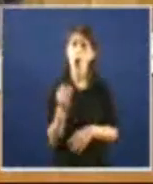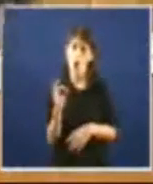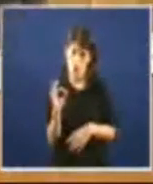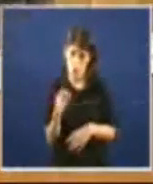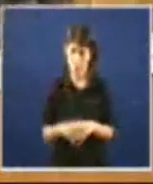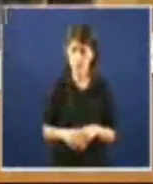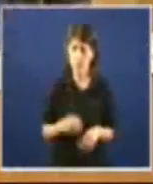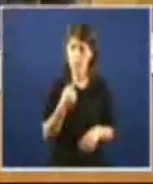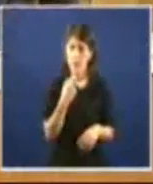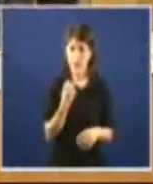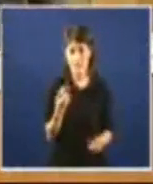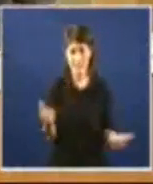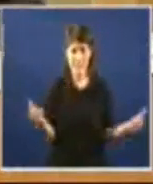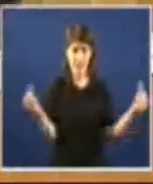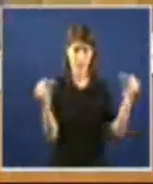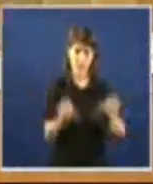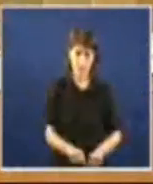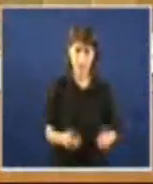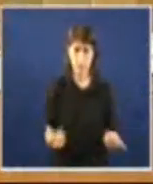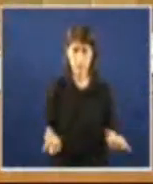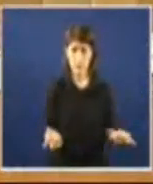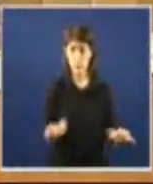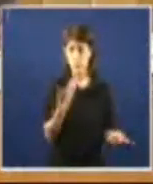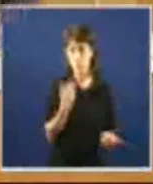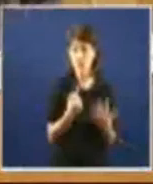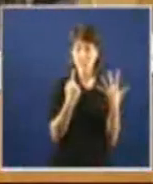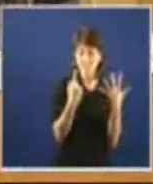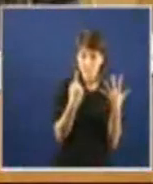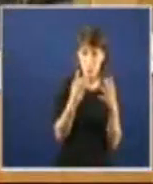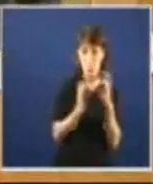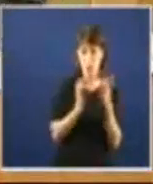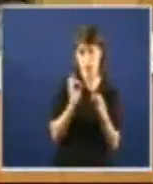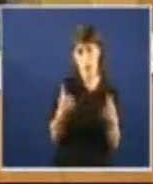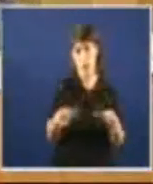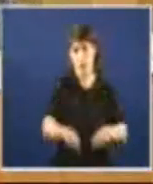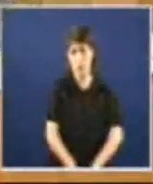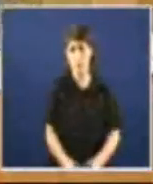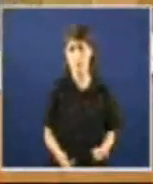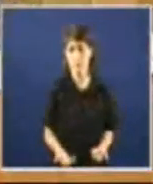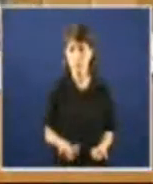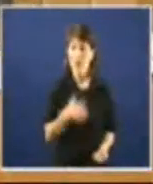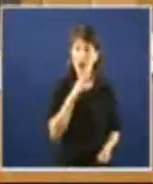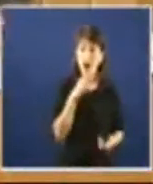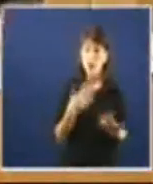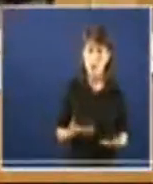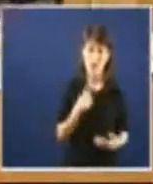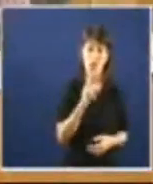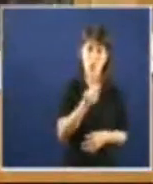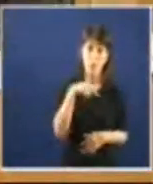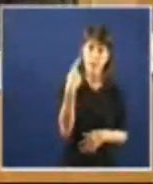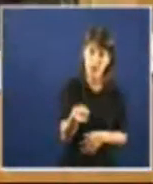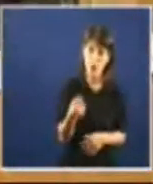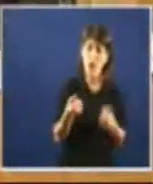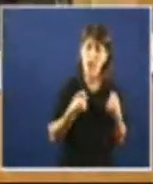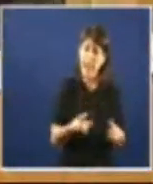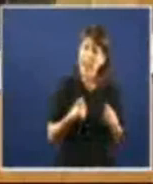a caída xa cada o 6% pois agora para 2014 o gasto non